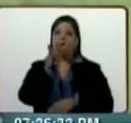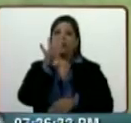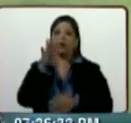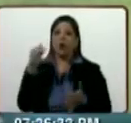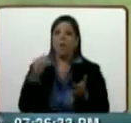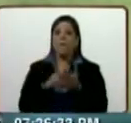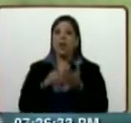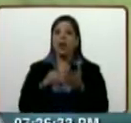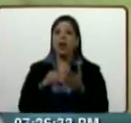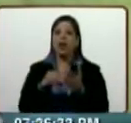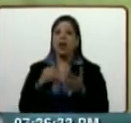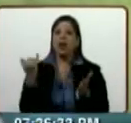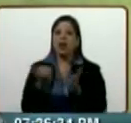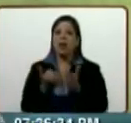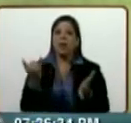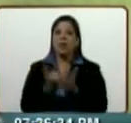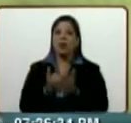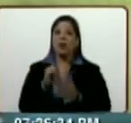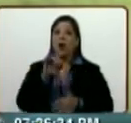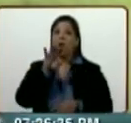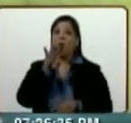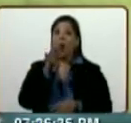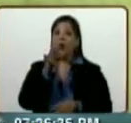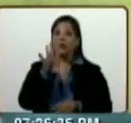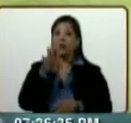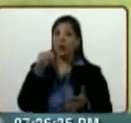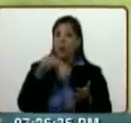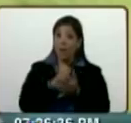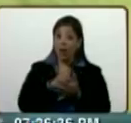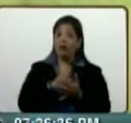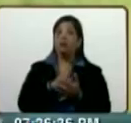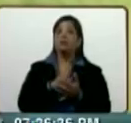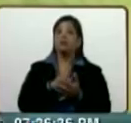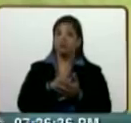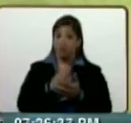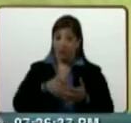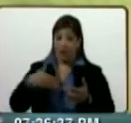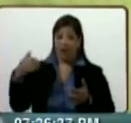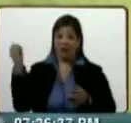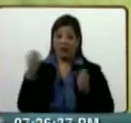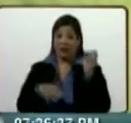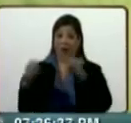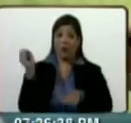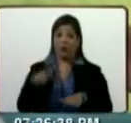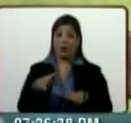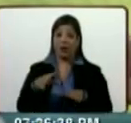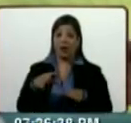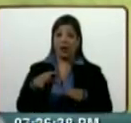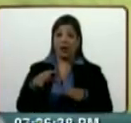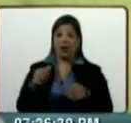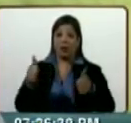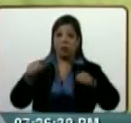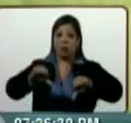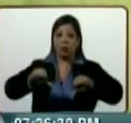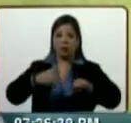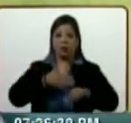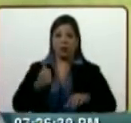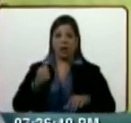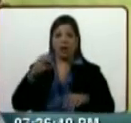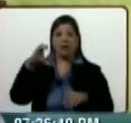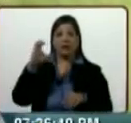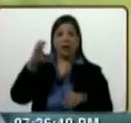intentos. Lo que pasa es que están bloqueados. Si no hubiésemos hecho lo que hicimos, esa página estaría caída. Porque es un hackeo,